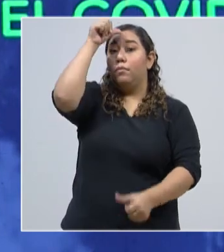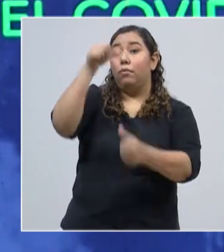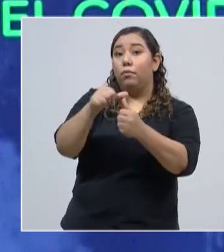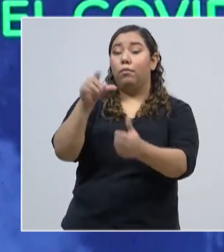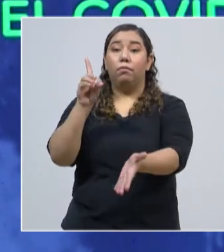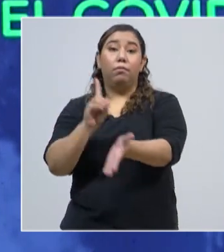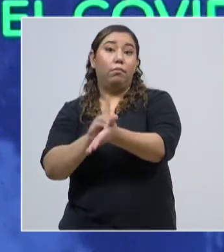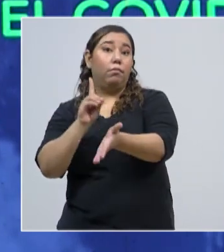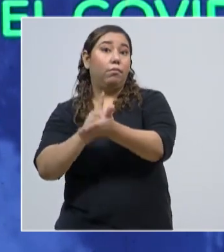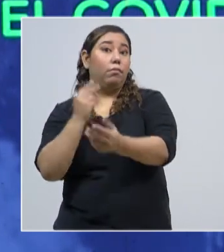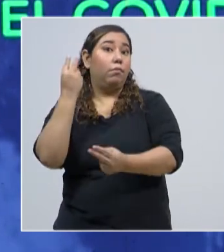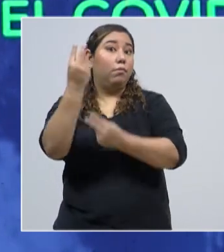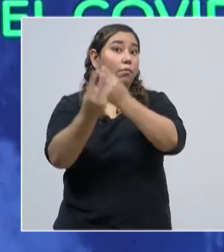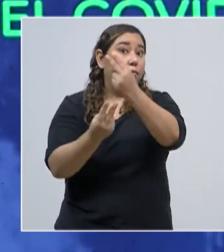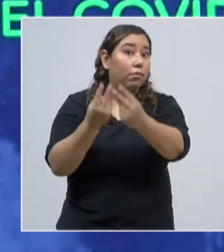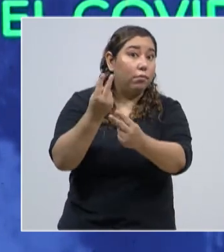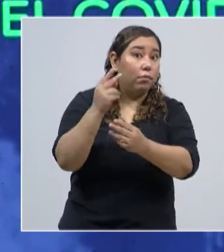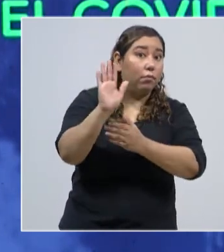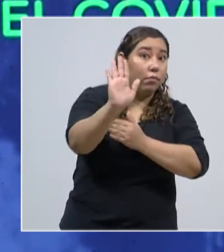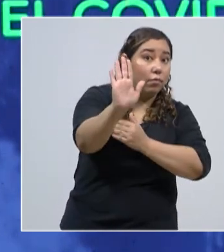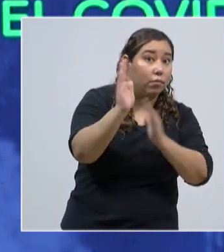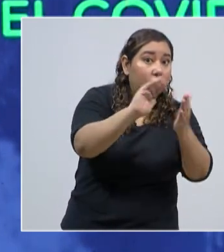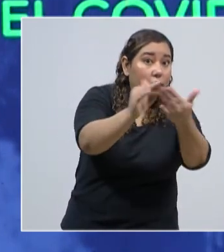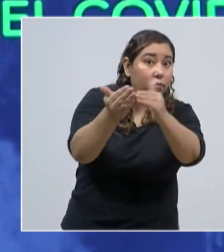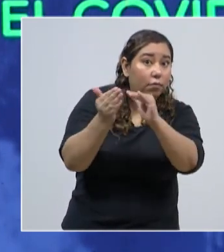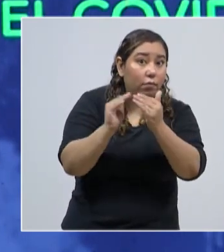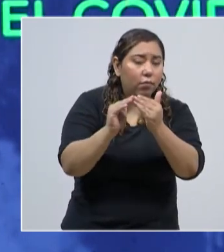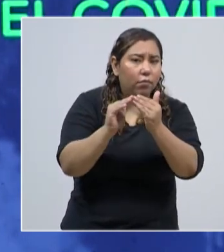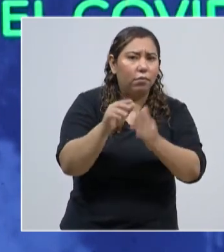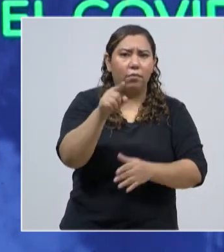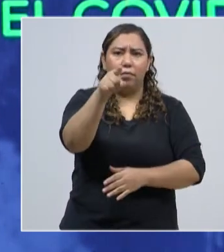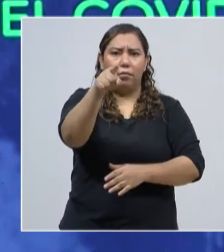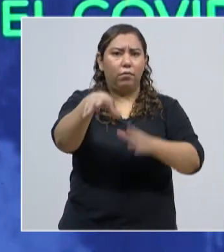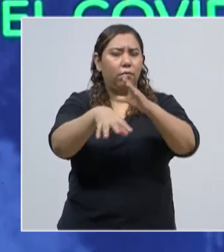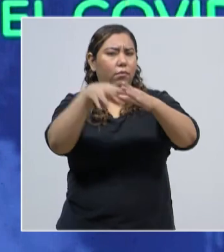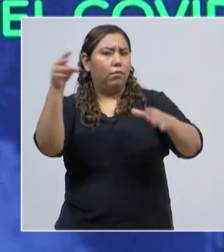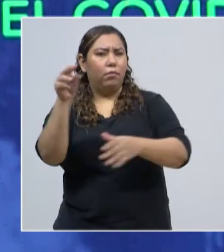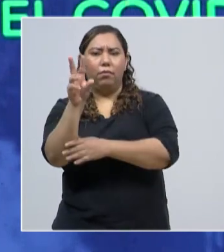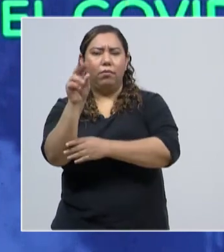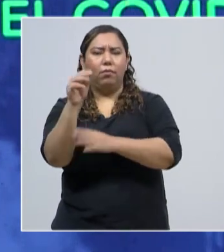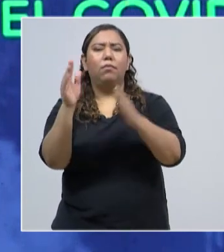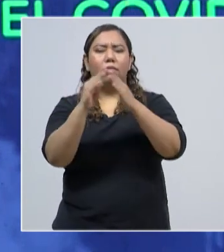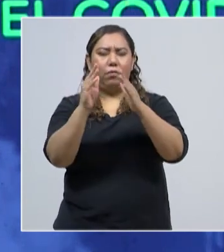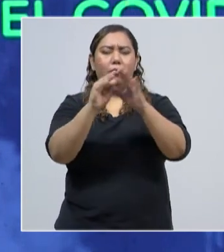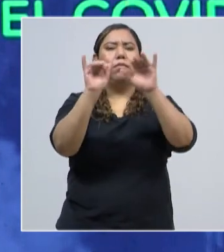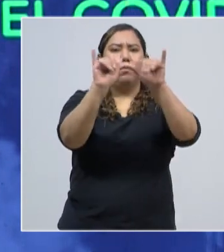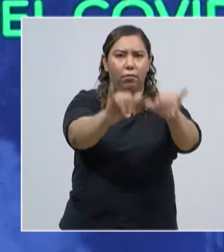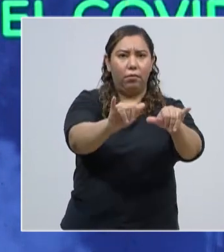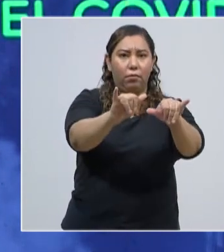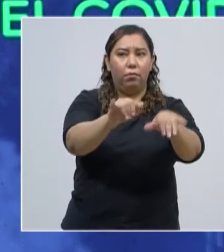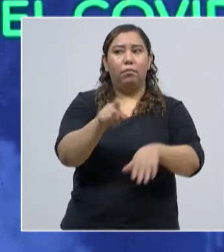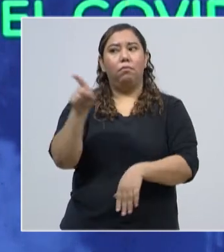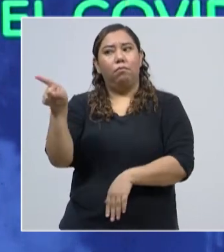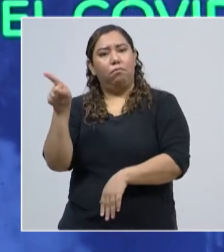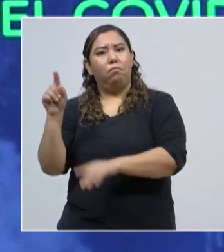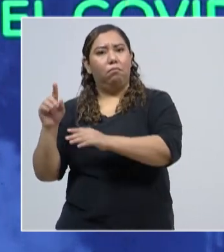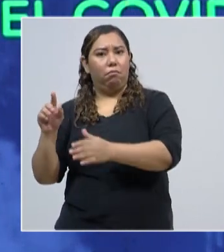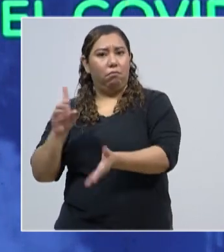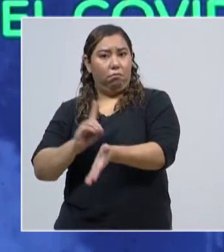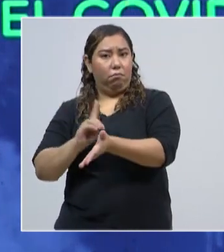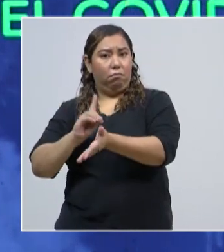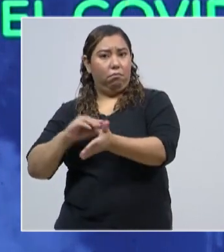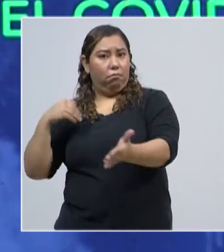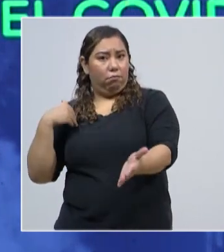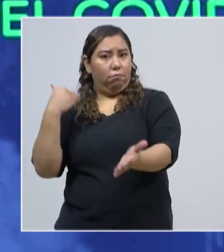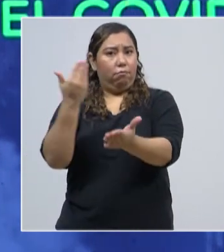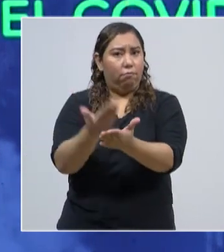barrio, a su colonia, a su comunidad, para que usted no salga y quede en su vivienda y reciba la atención ahí. Recibe también el tratamiento, no solo